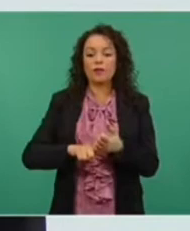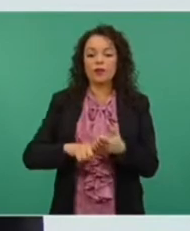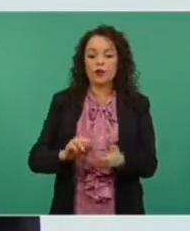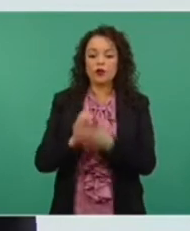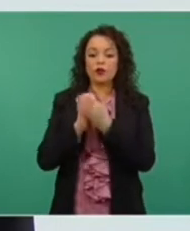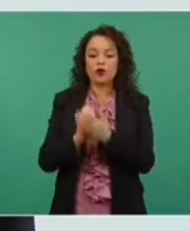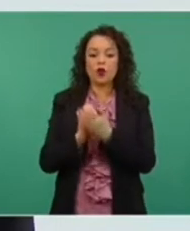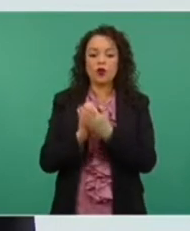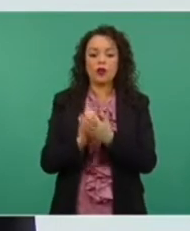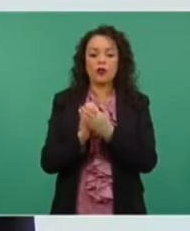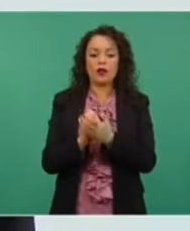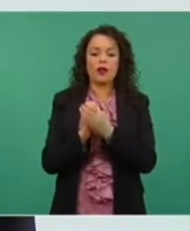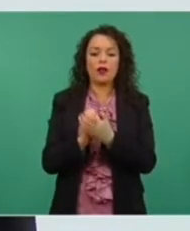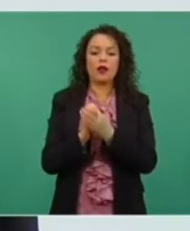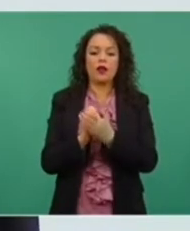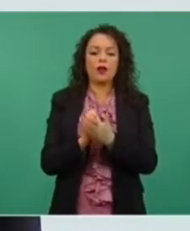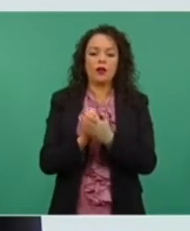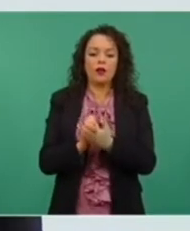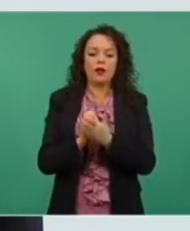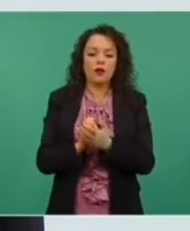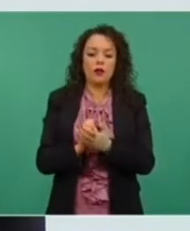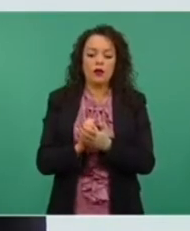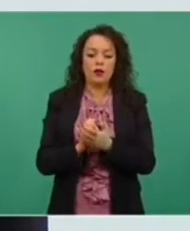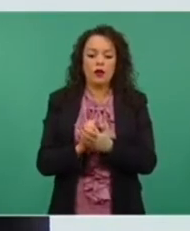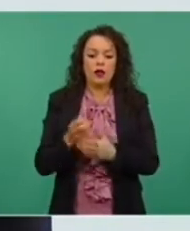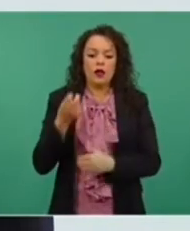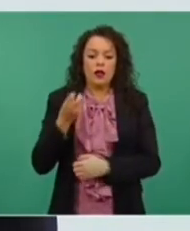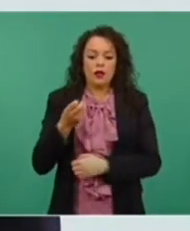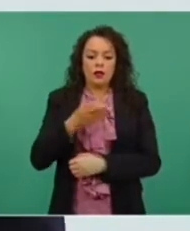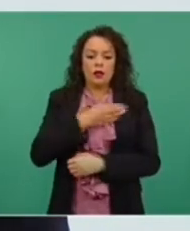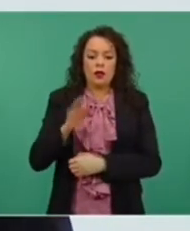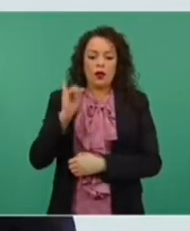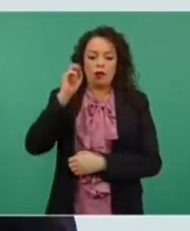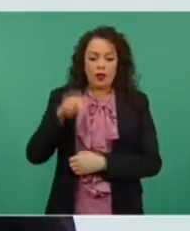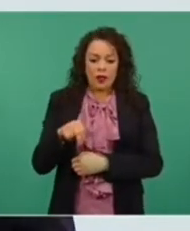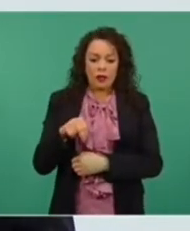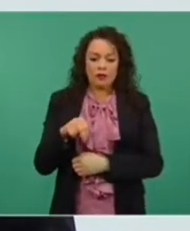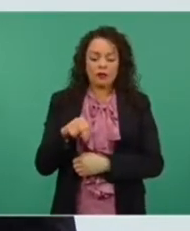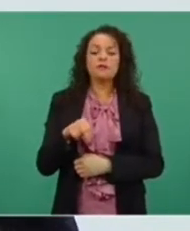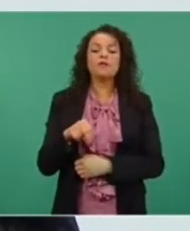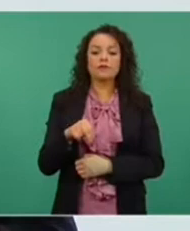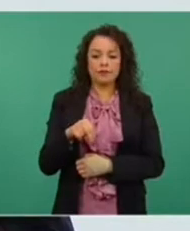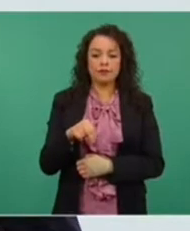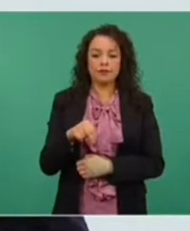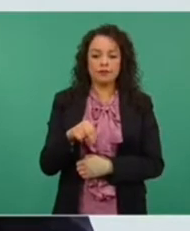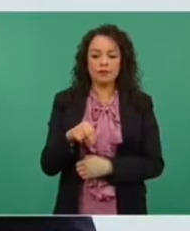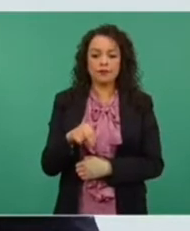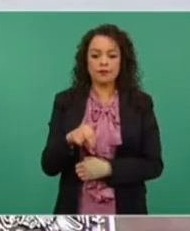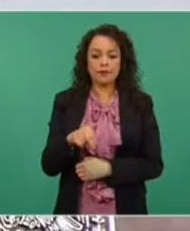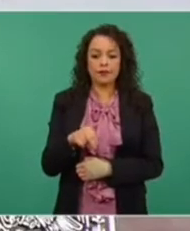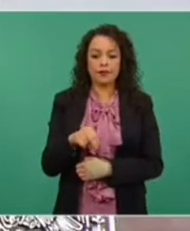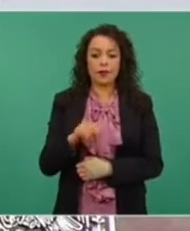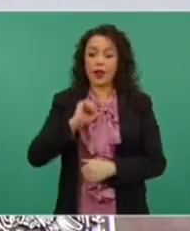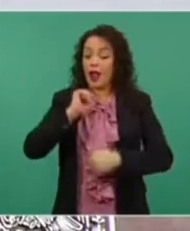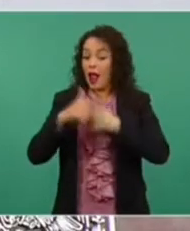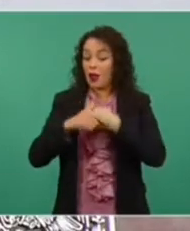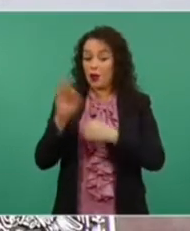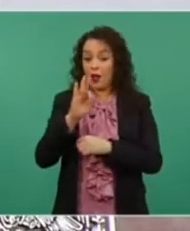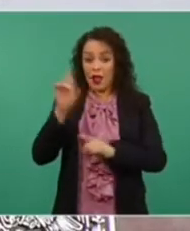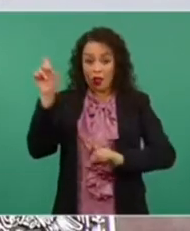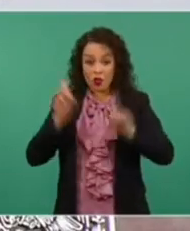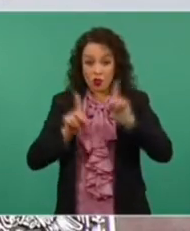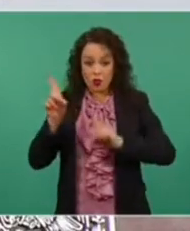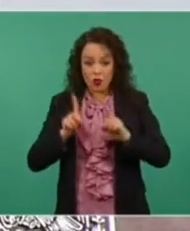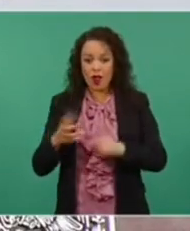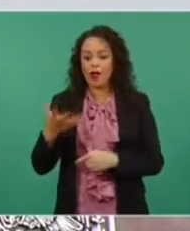o parte de lo que contiene este Buen Fin es un sorteo que ahorita aquí tenemos para cualquier duda a nuestra